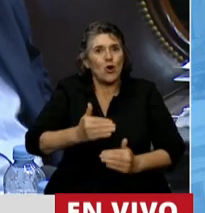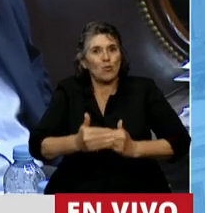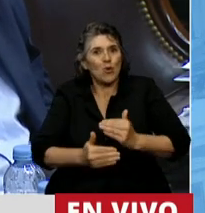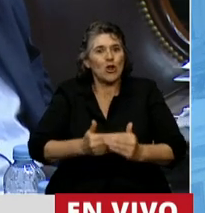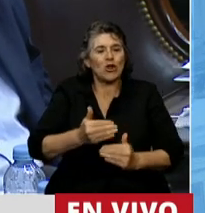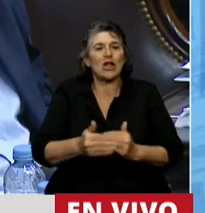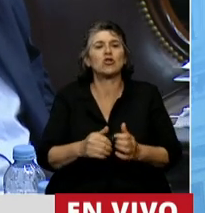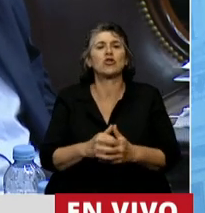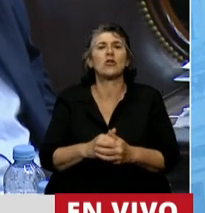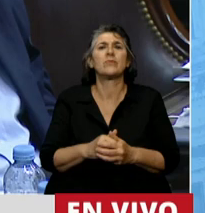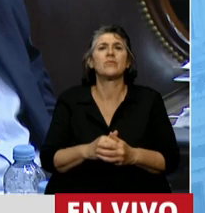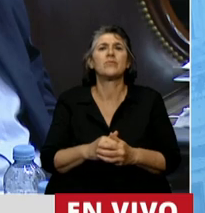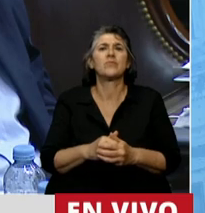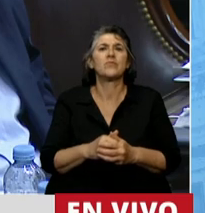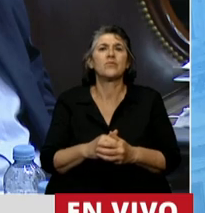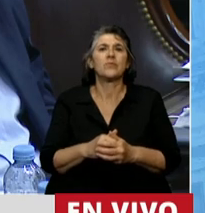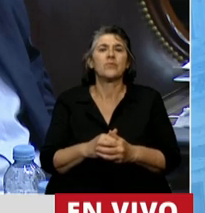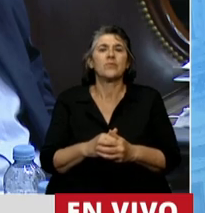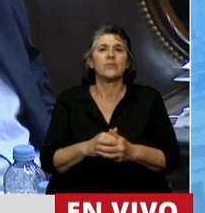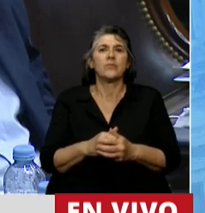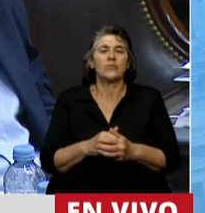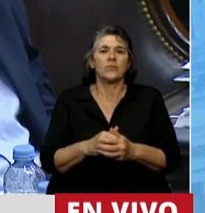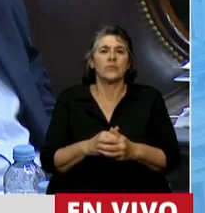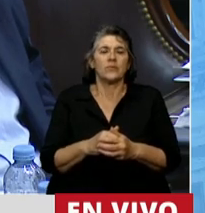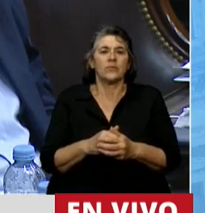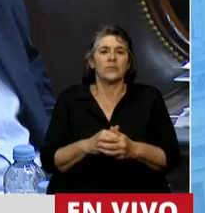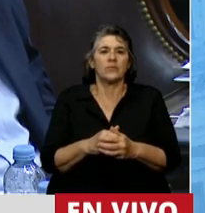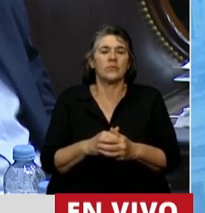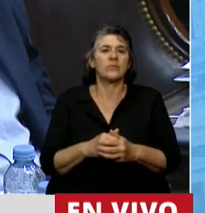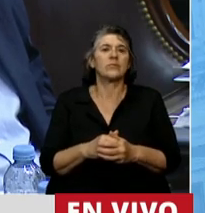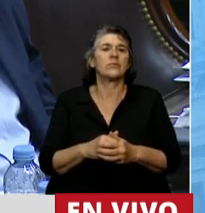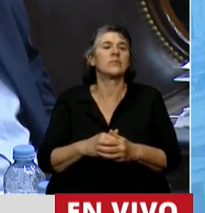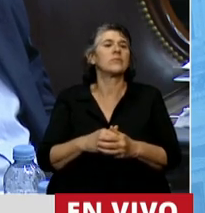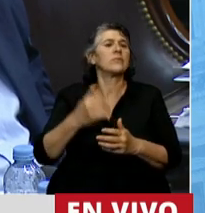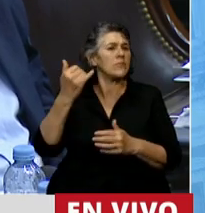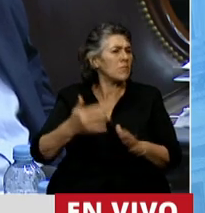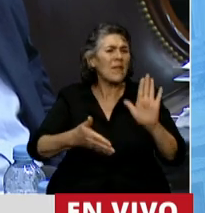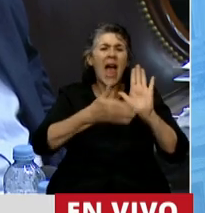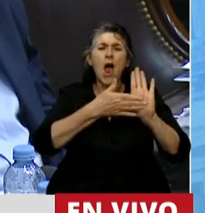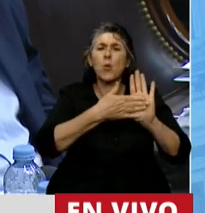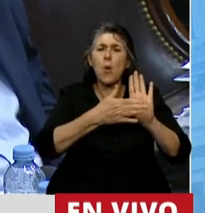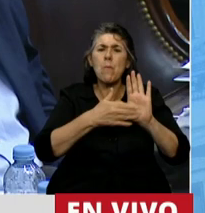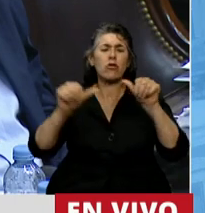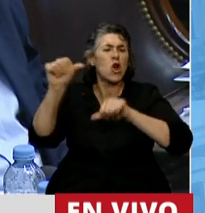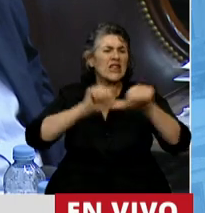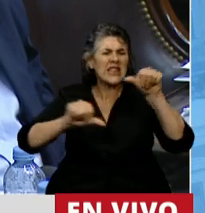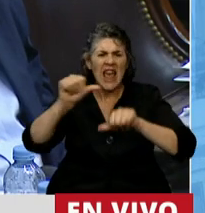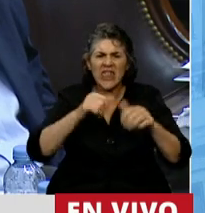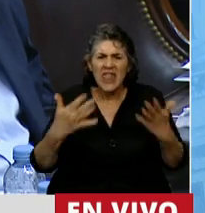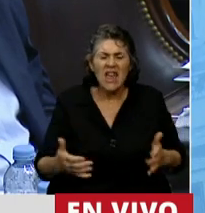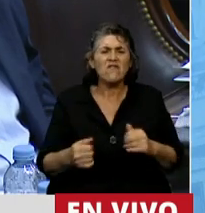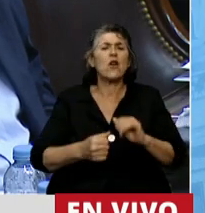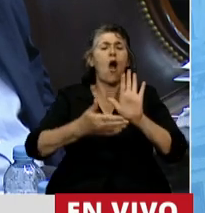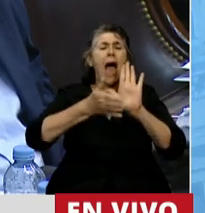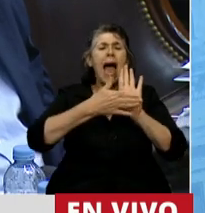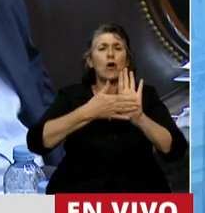Y hay argumentos científicos, jurídicos, sanitarios